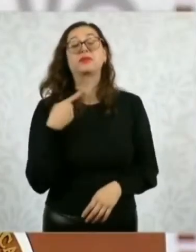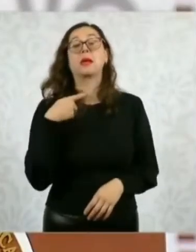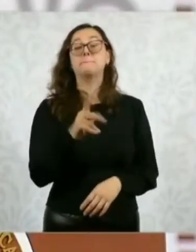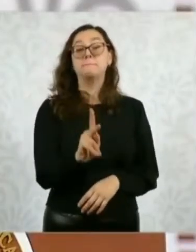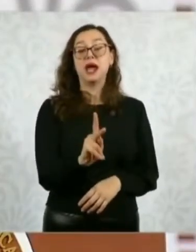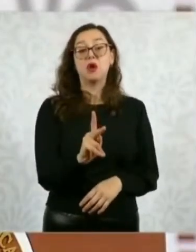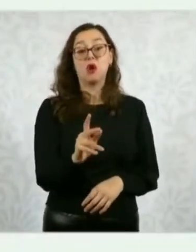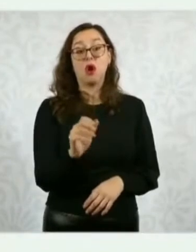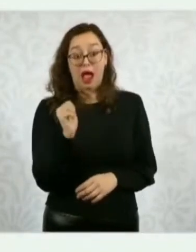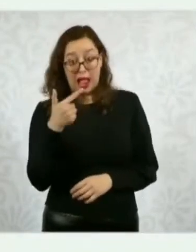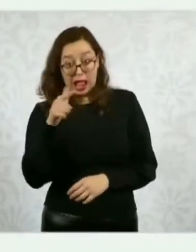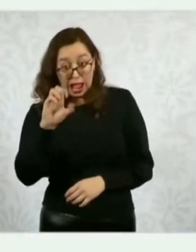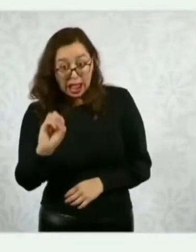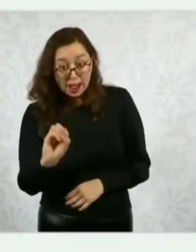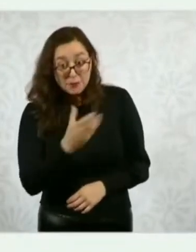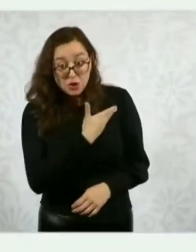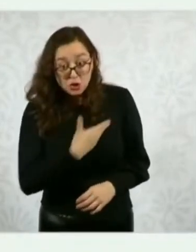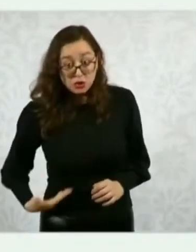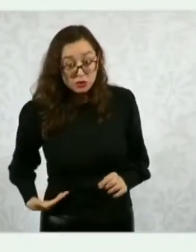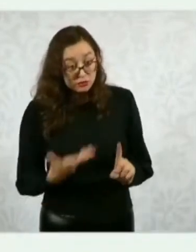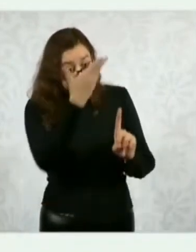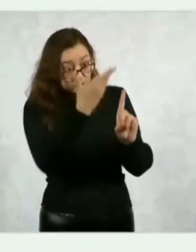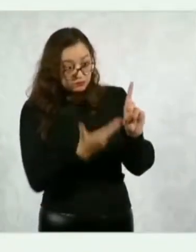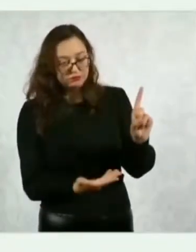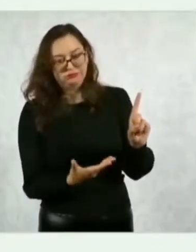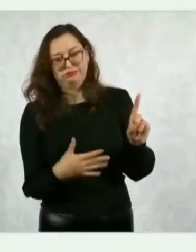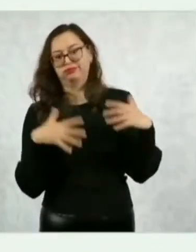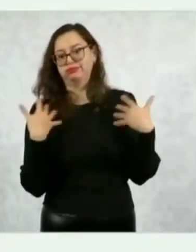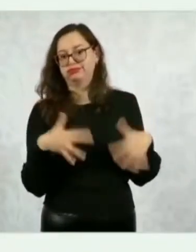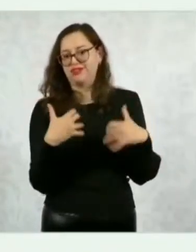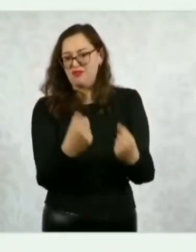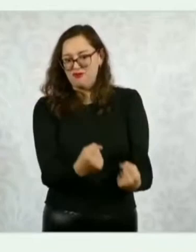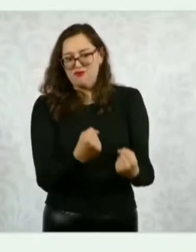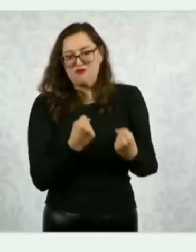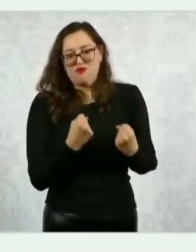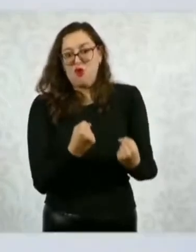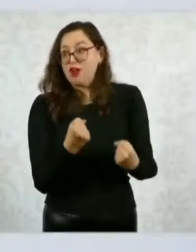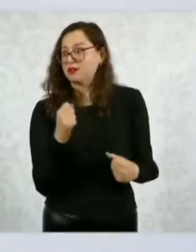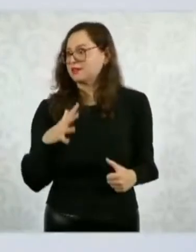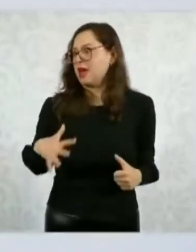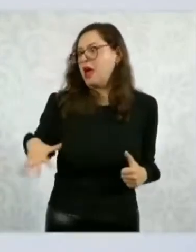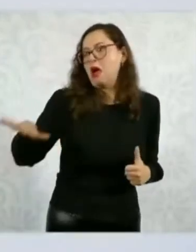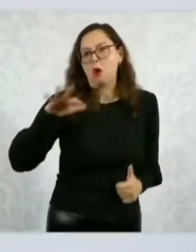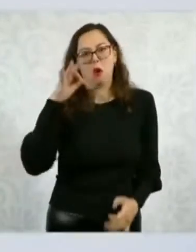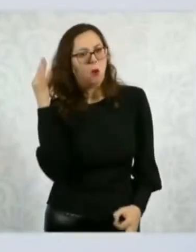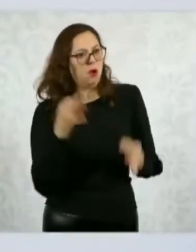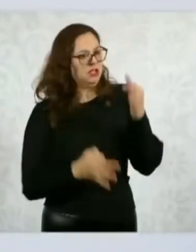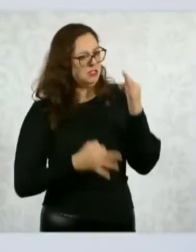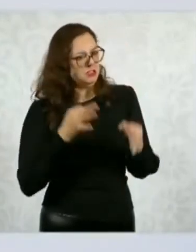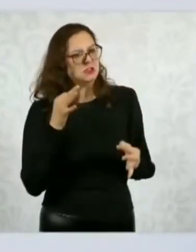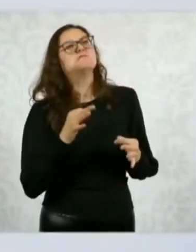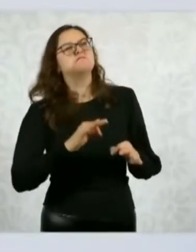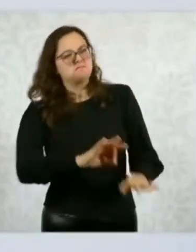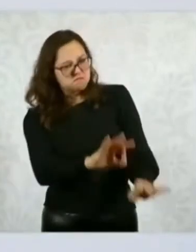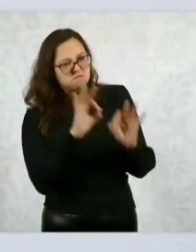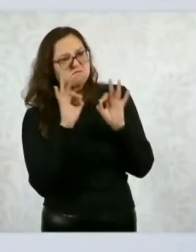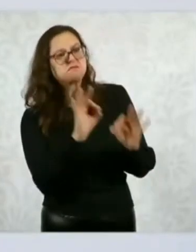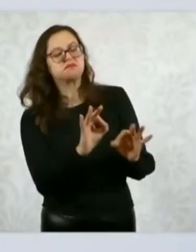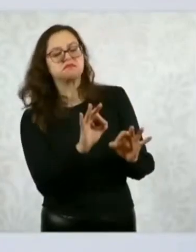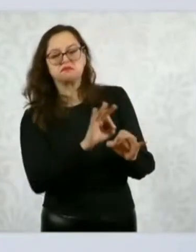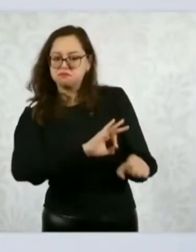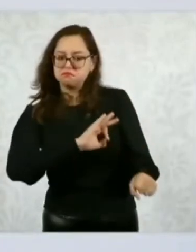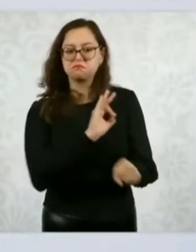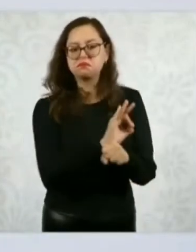del presidente Andrés Manuel López Obrador, el reconocimiento de su pueblo. Eso es